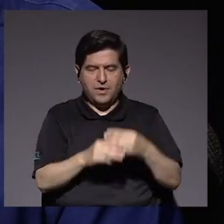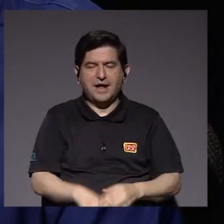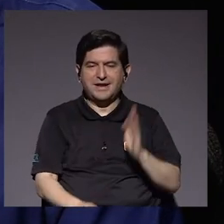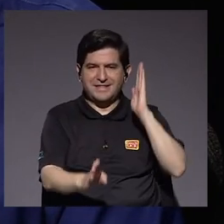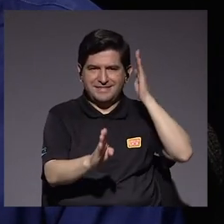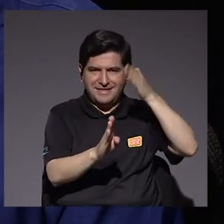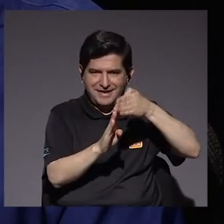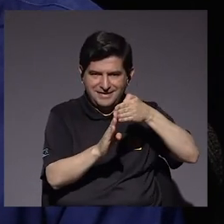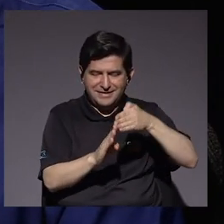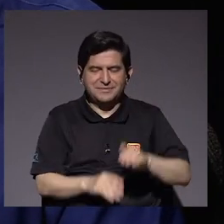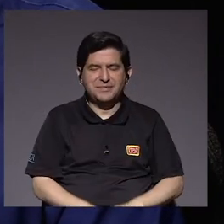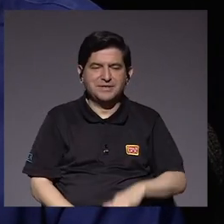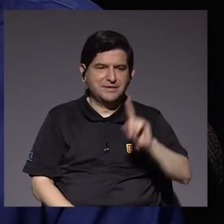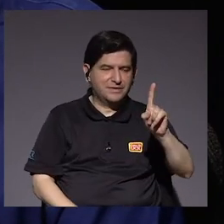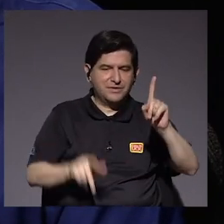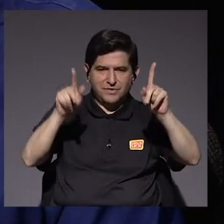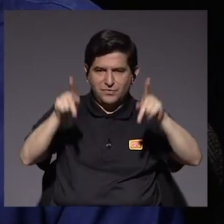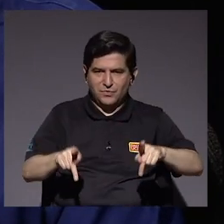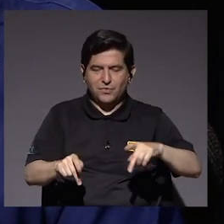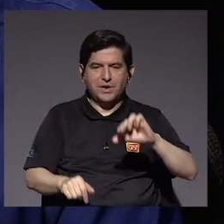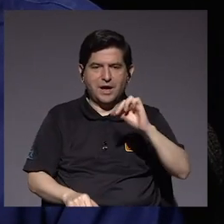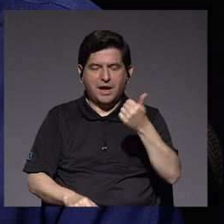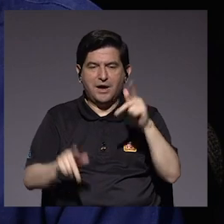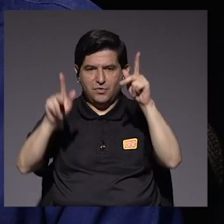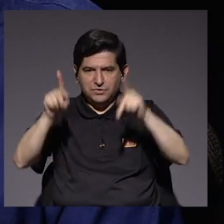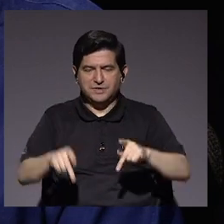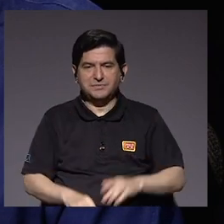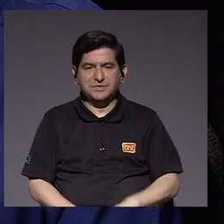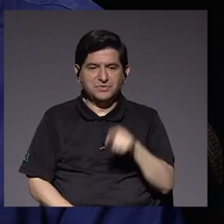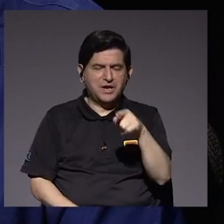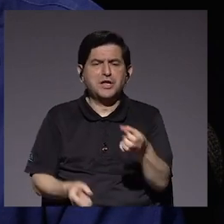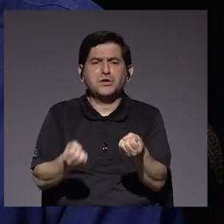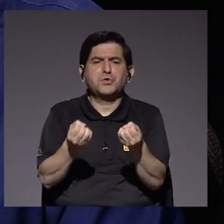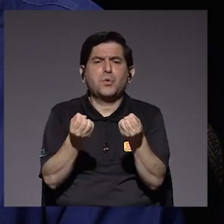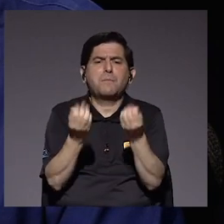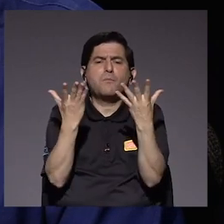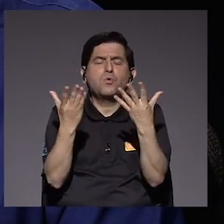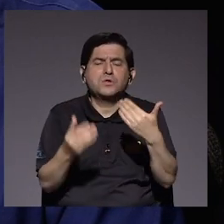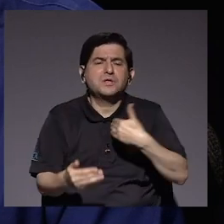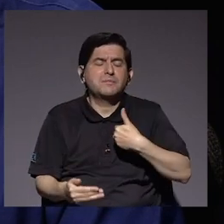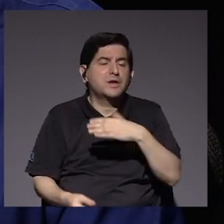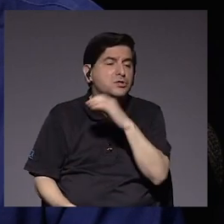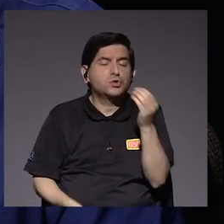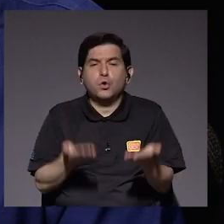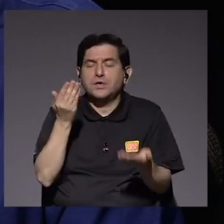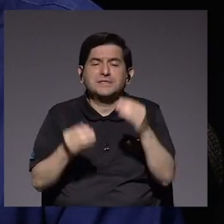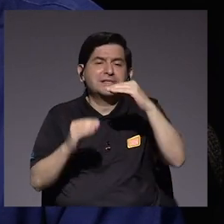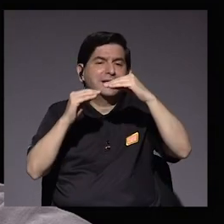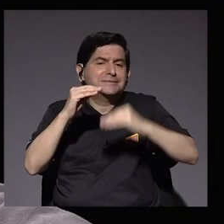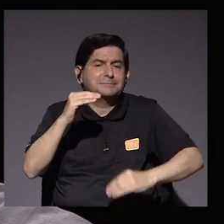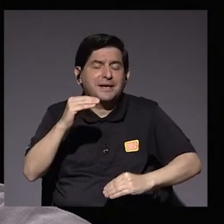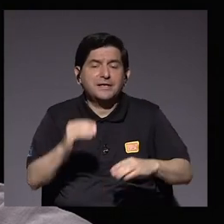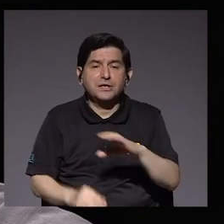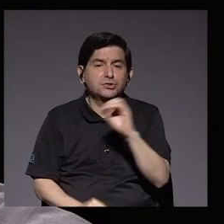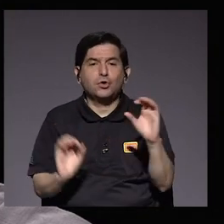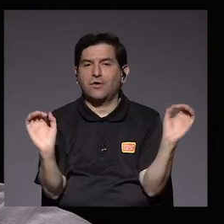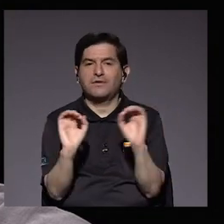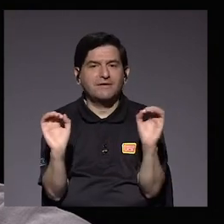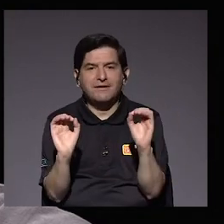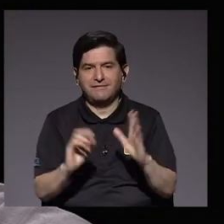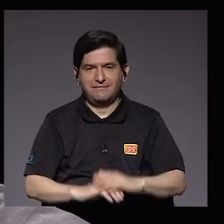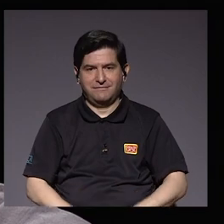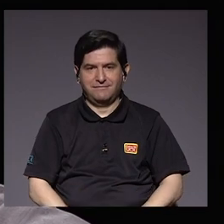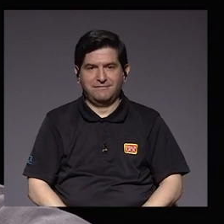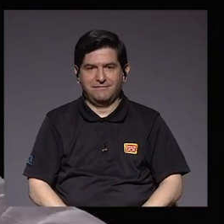directamente de un paciente a otro, puede que ese plasma tenga muchos anticuerpos o que tenga menos o que tenga muy